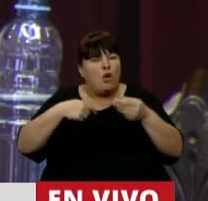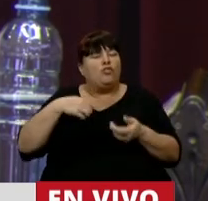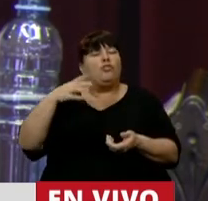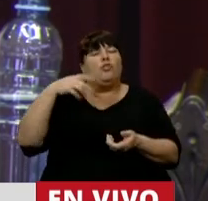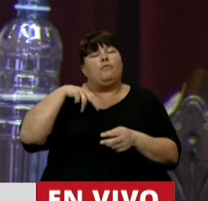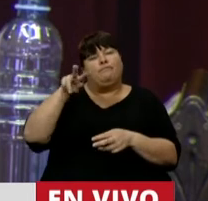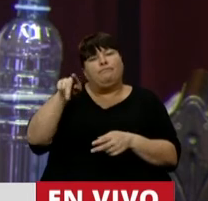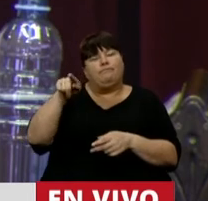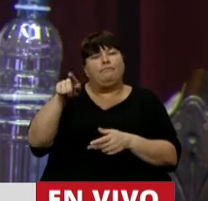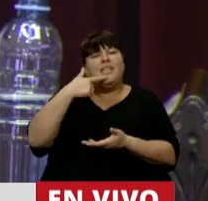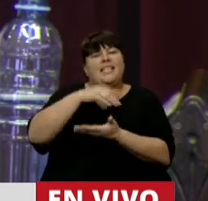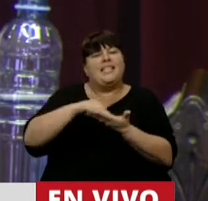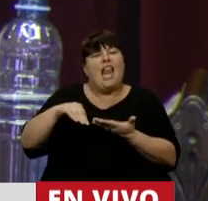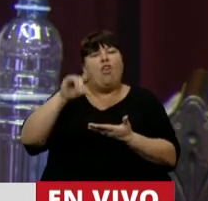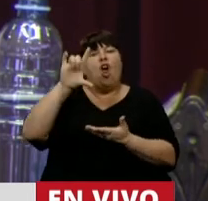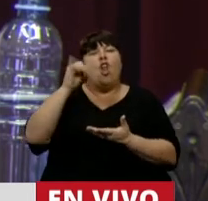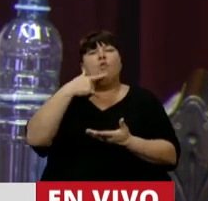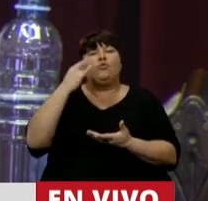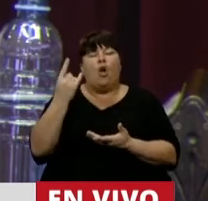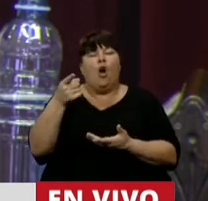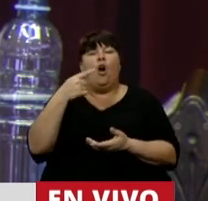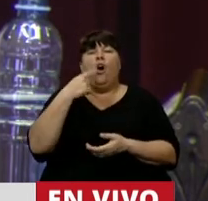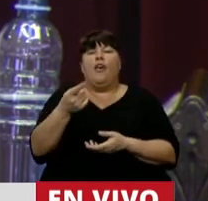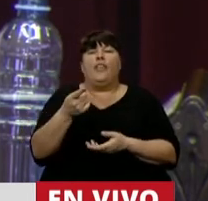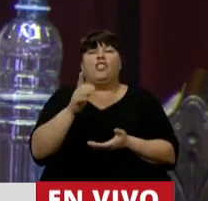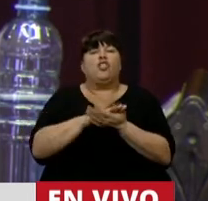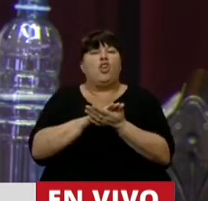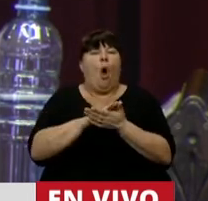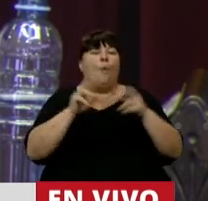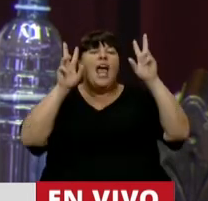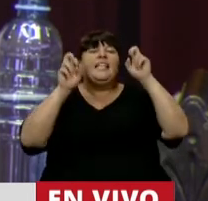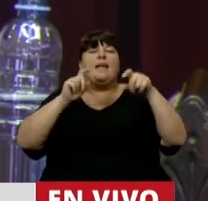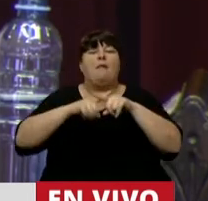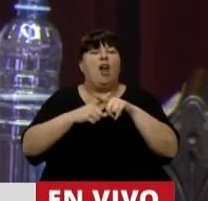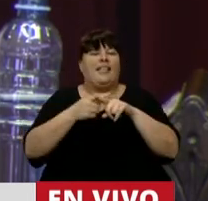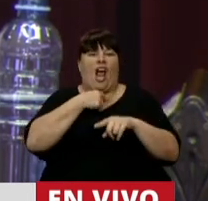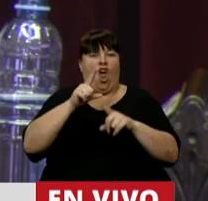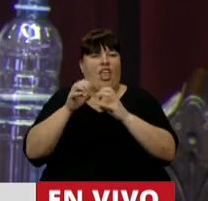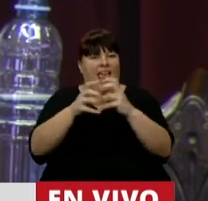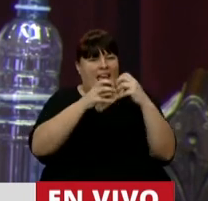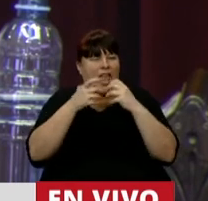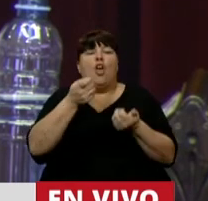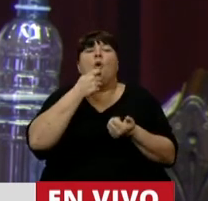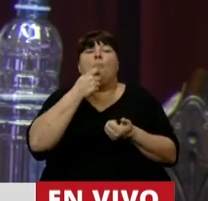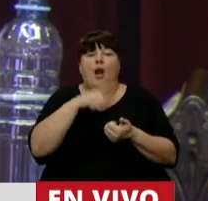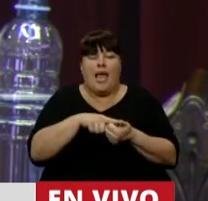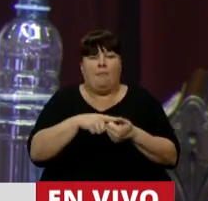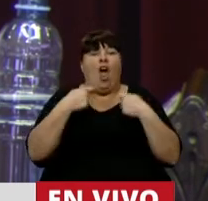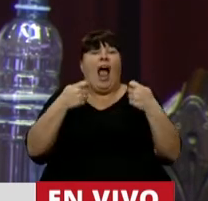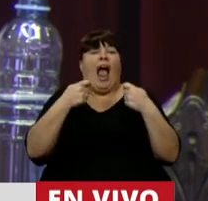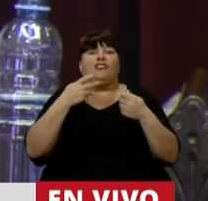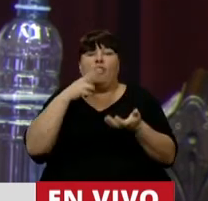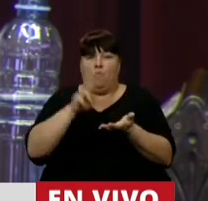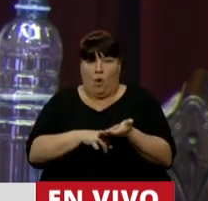escuché al Senador Lustó cuando habló de los temas que la política no quiere discutir, como por ejemplo los gastos